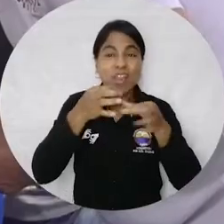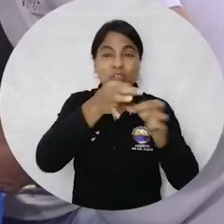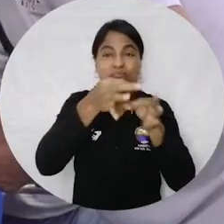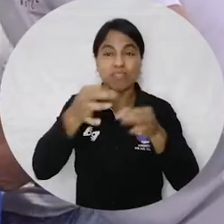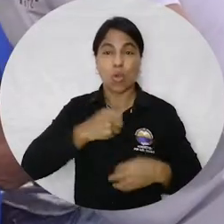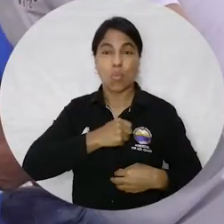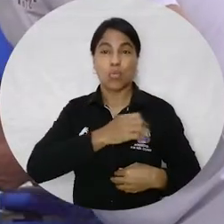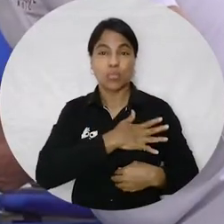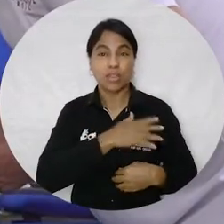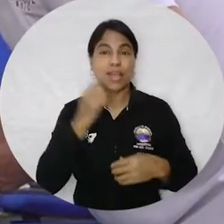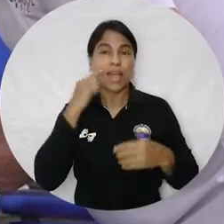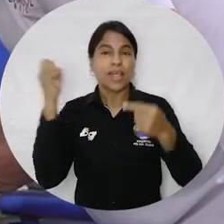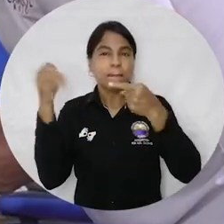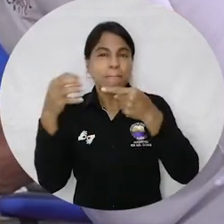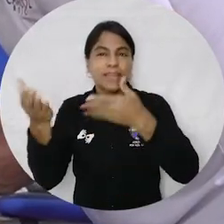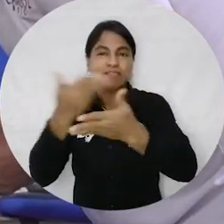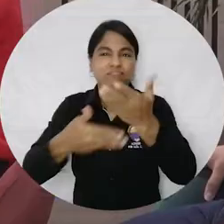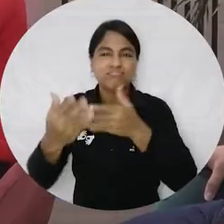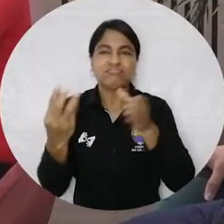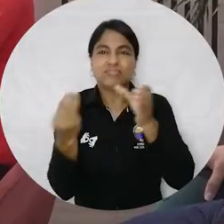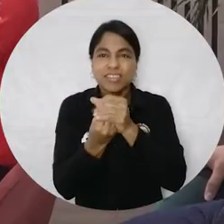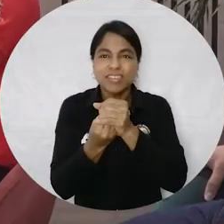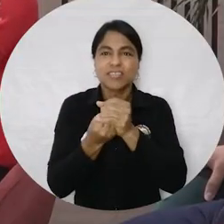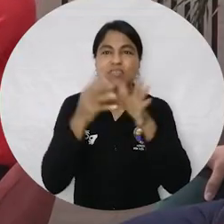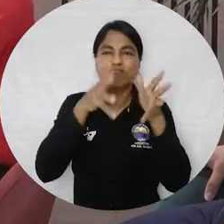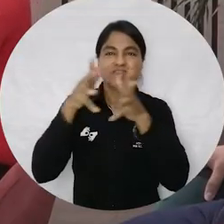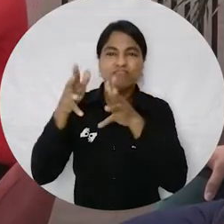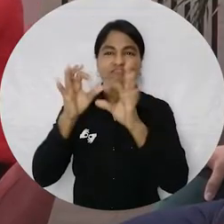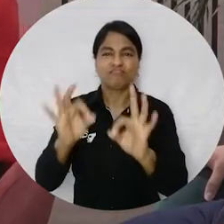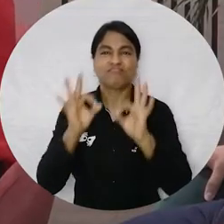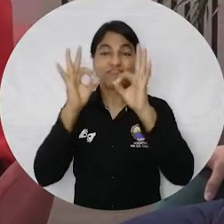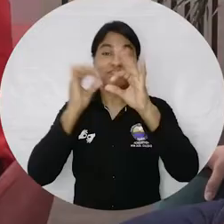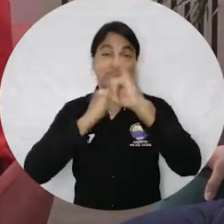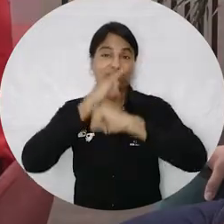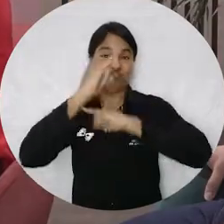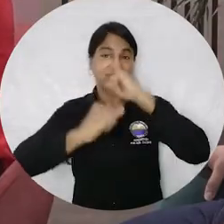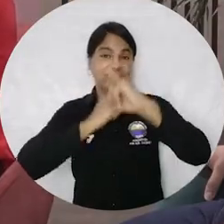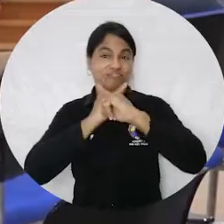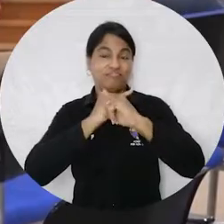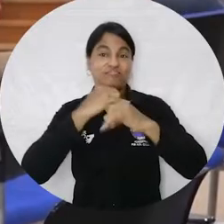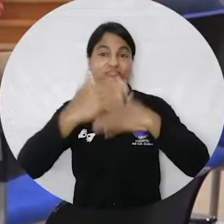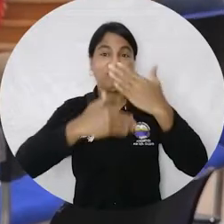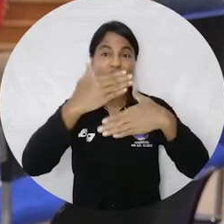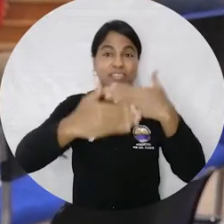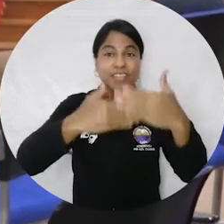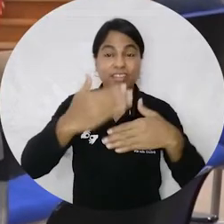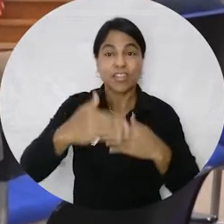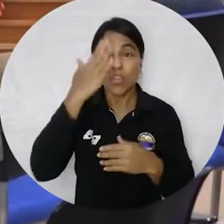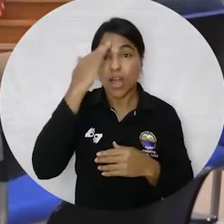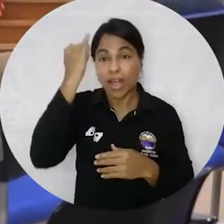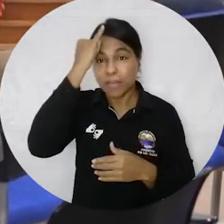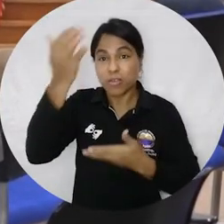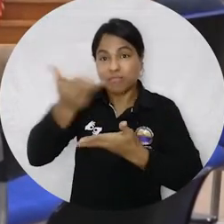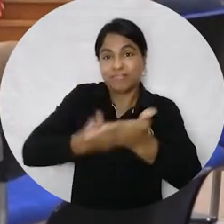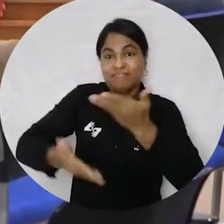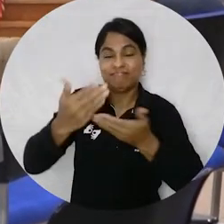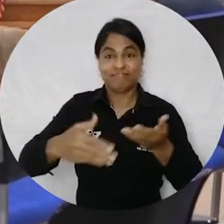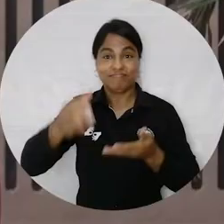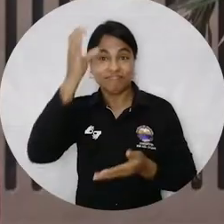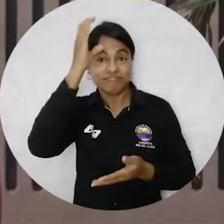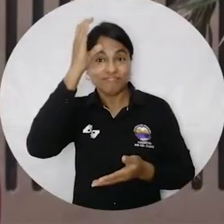y se desarrolló un panel sobre inclusión, educación de calidad, internacionalización de los procesos académicos y transferencia del